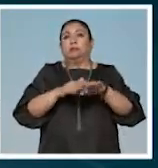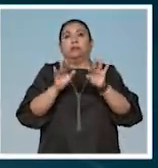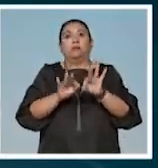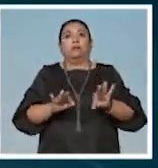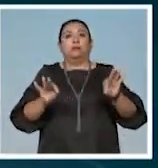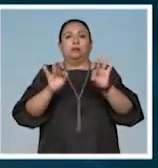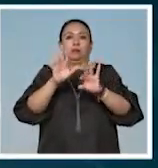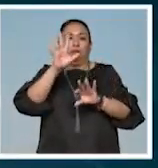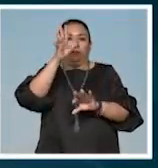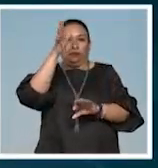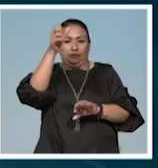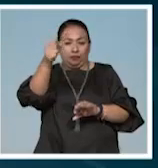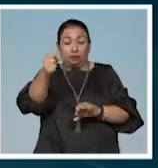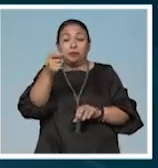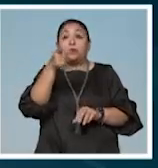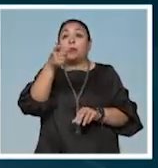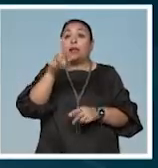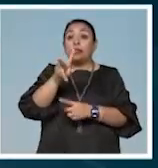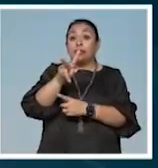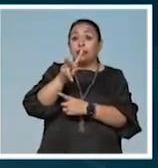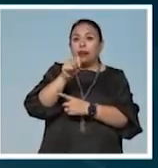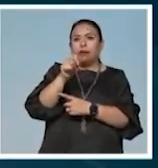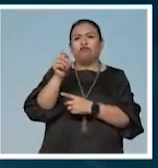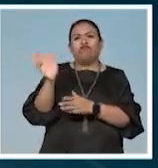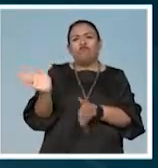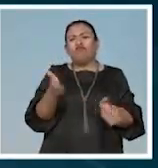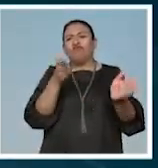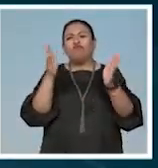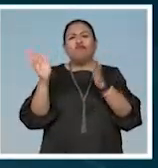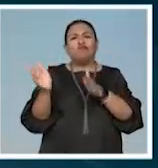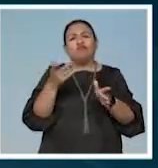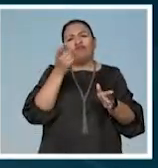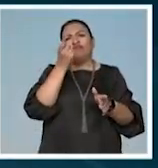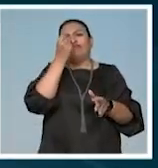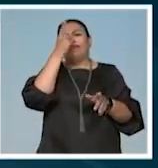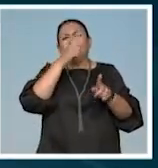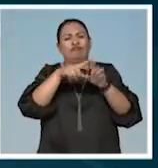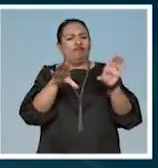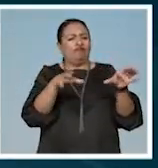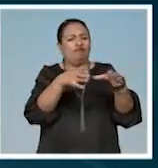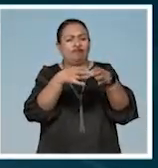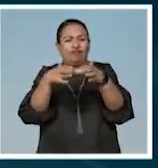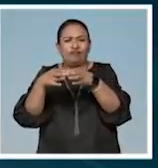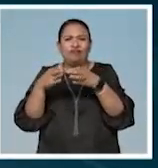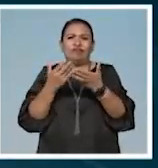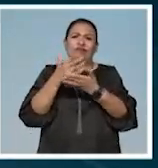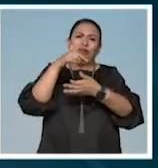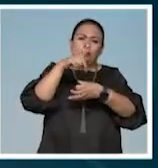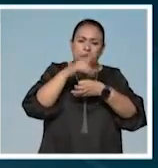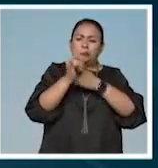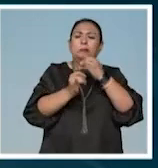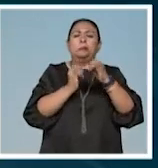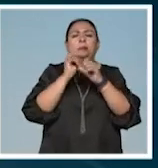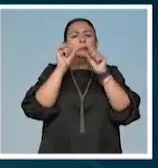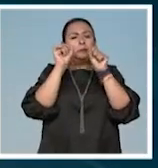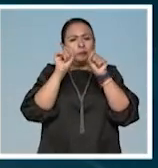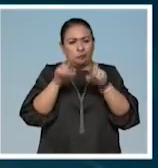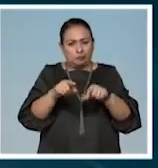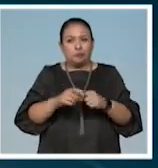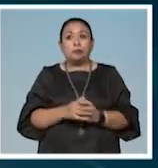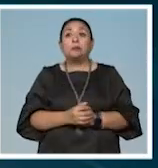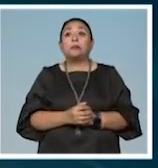amplia definición. Por la televisora han pasado los creadores de todas las disciplinas, tanto nacionales como internacionales.